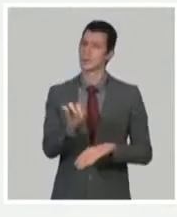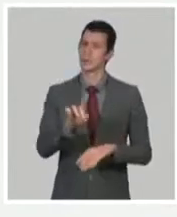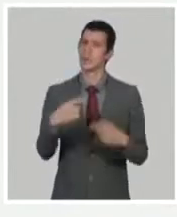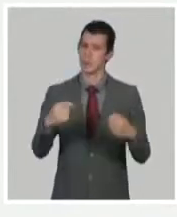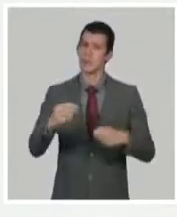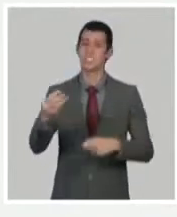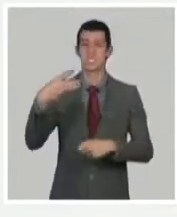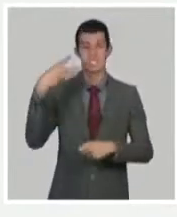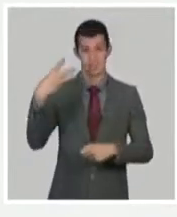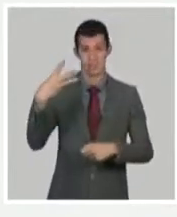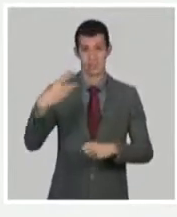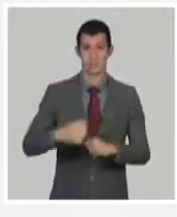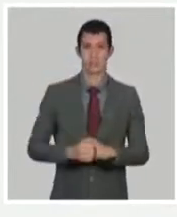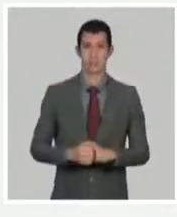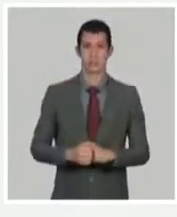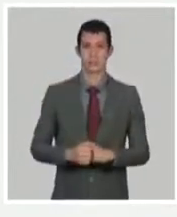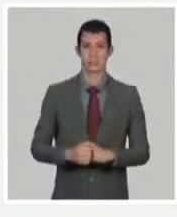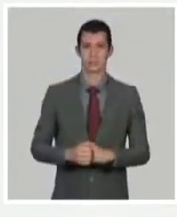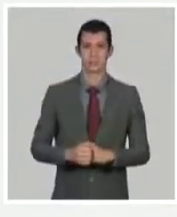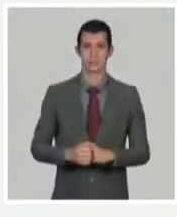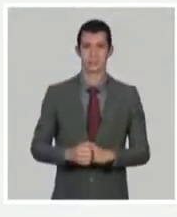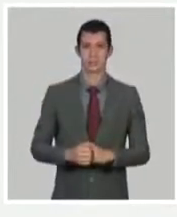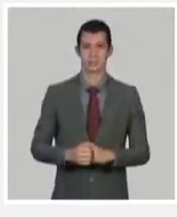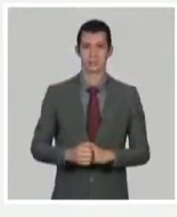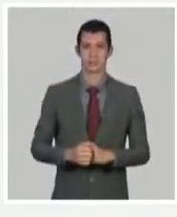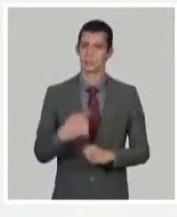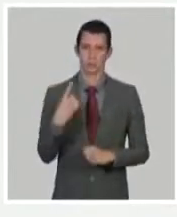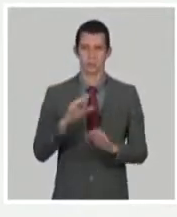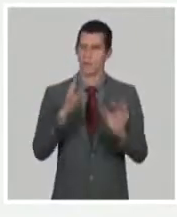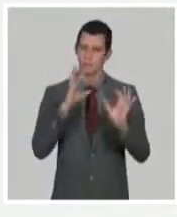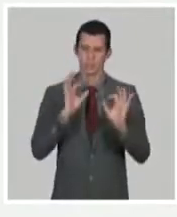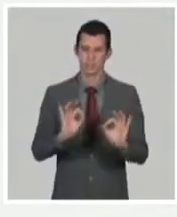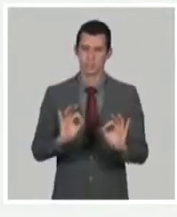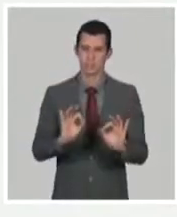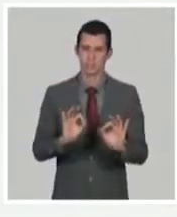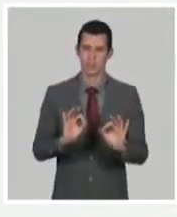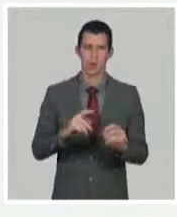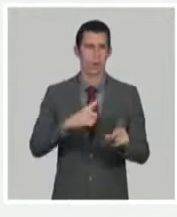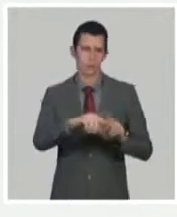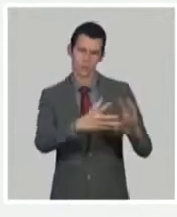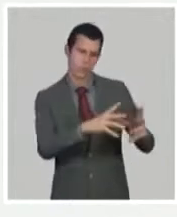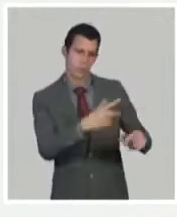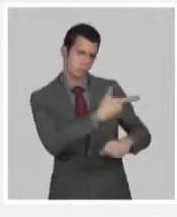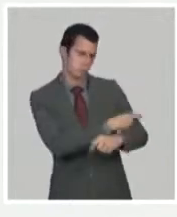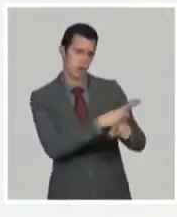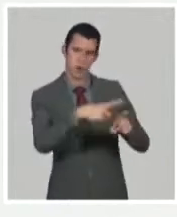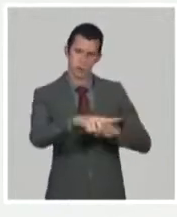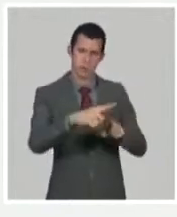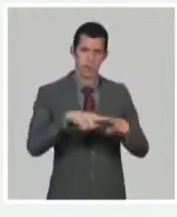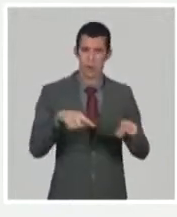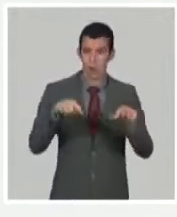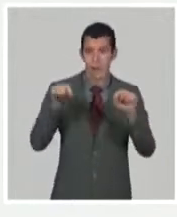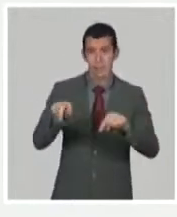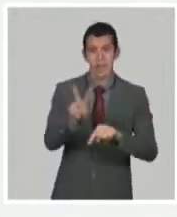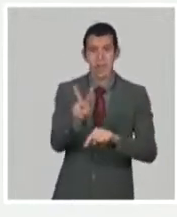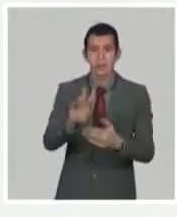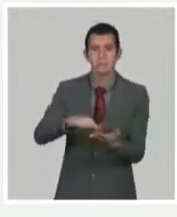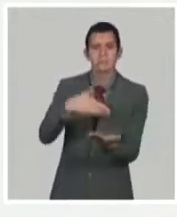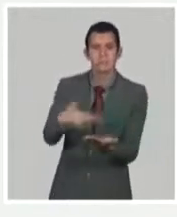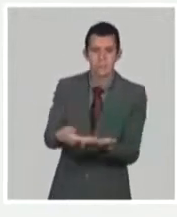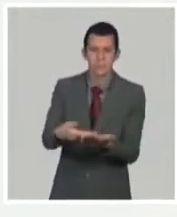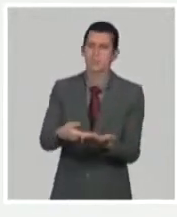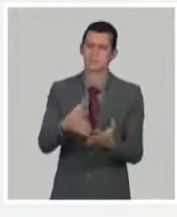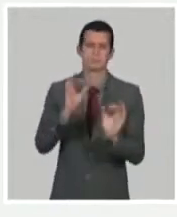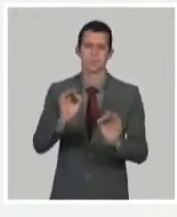específicamente de manvisa, es que establecimos dos esquemas de inmunización o dos pautas de inmunización diferentes.